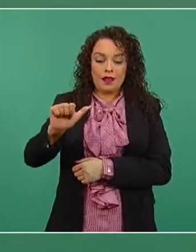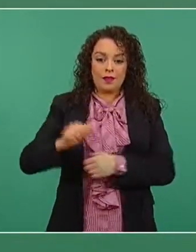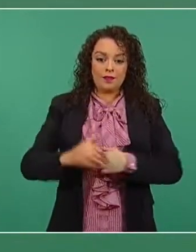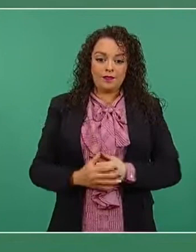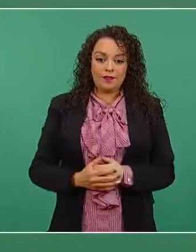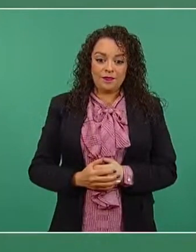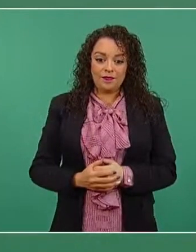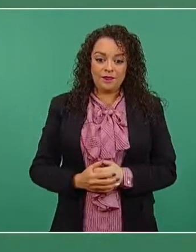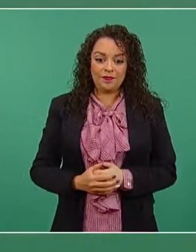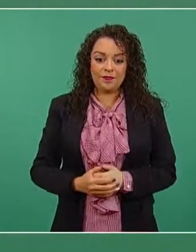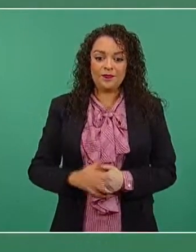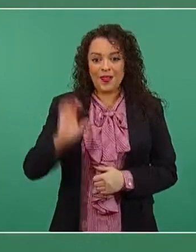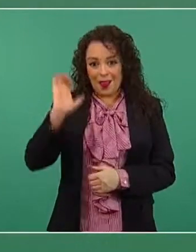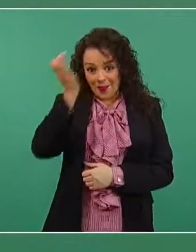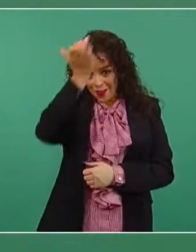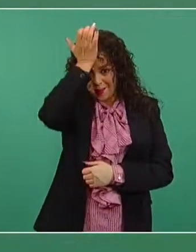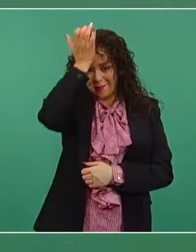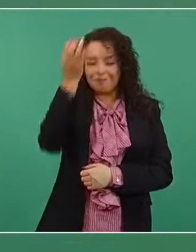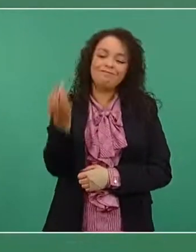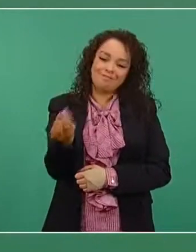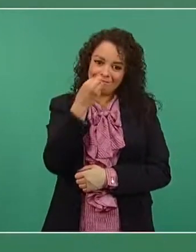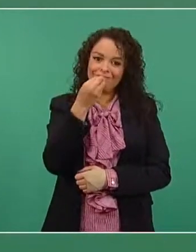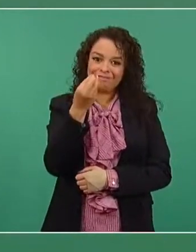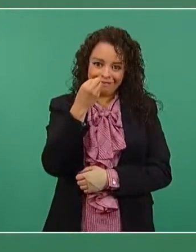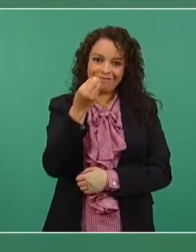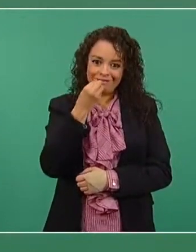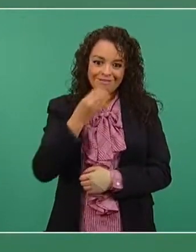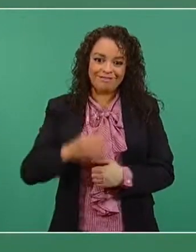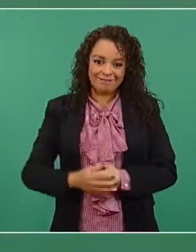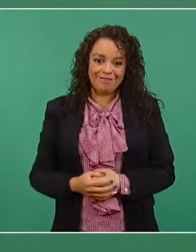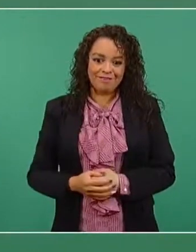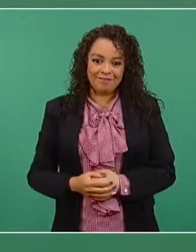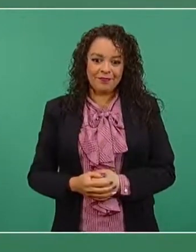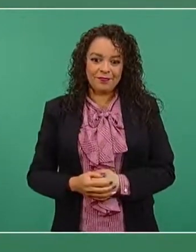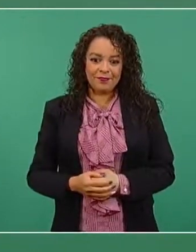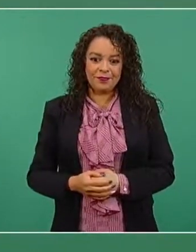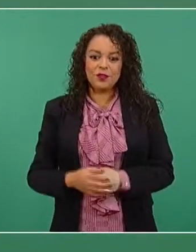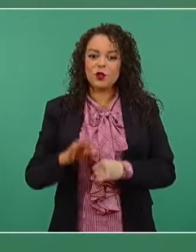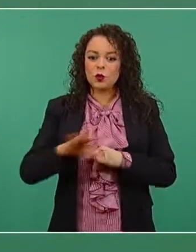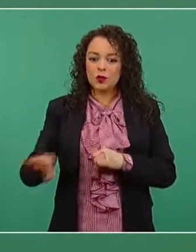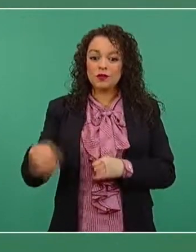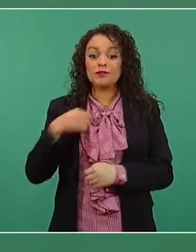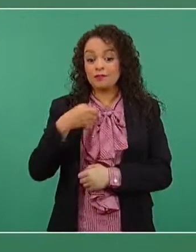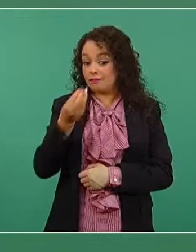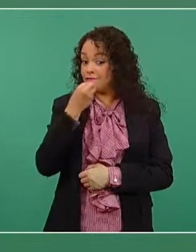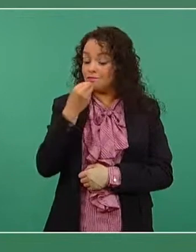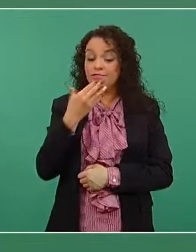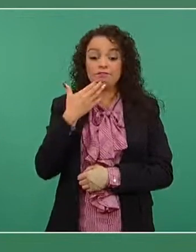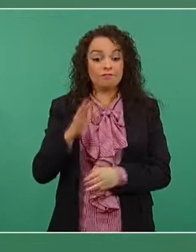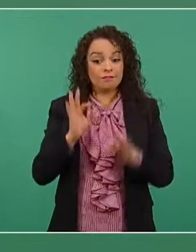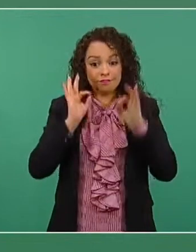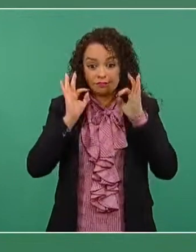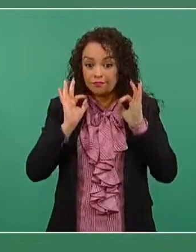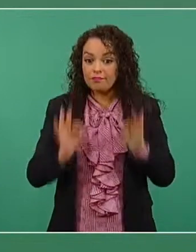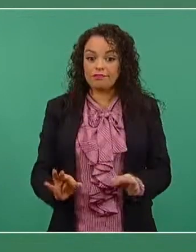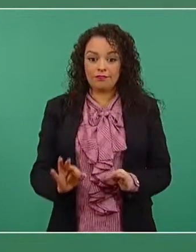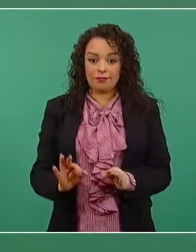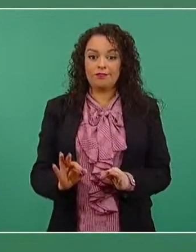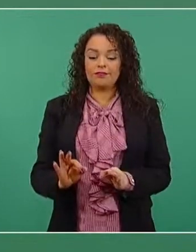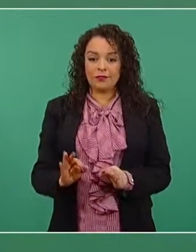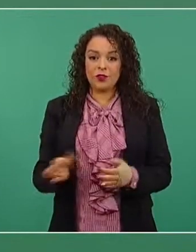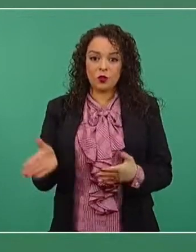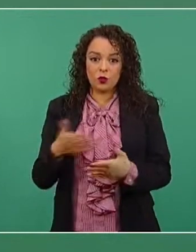para la barbacoa. Y al final terminamos comiendo muy bien en una fonda.